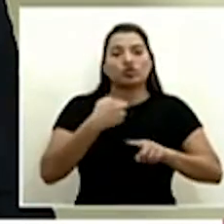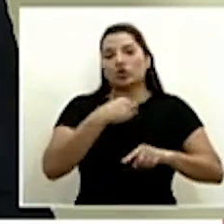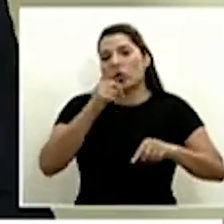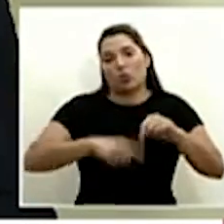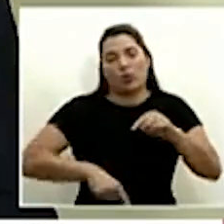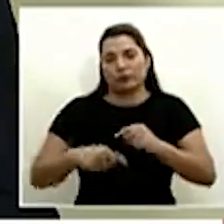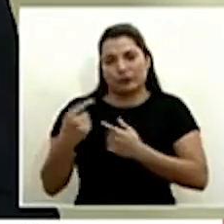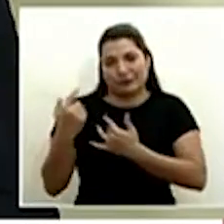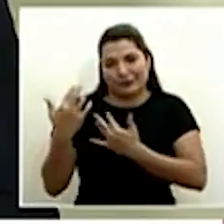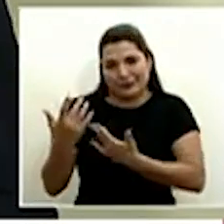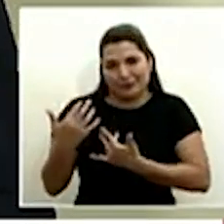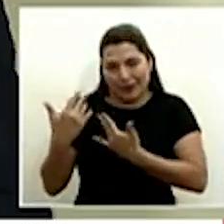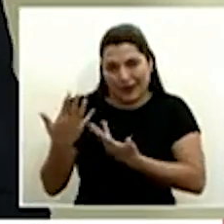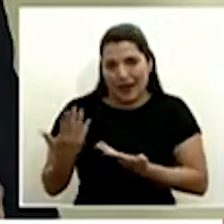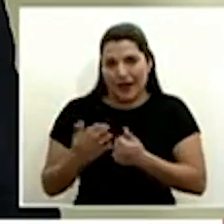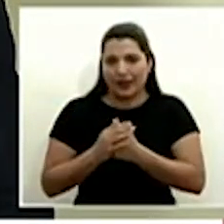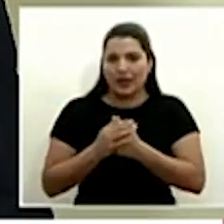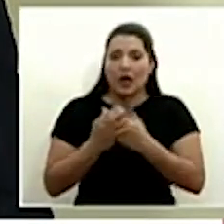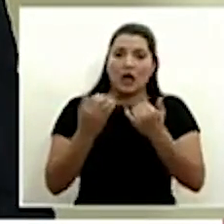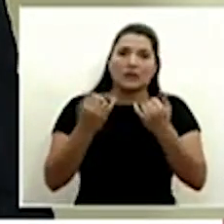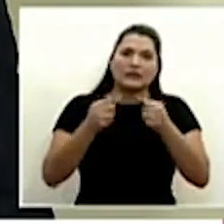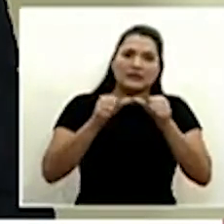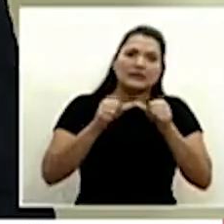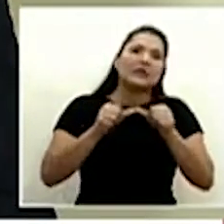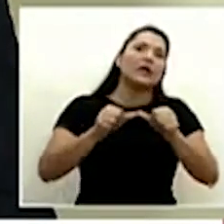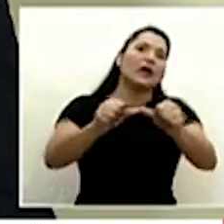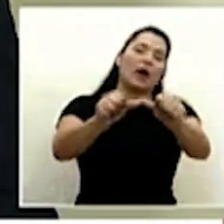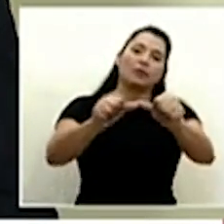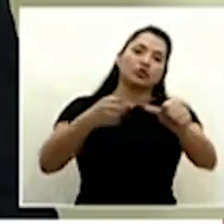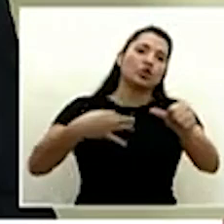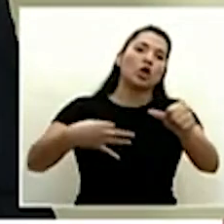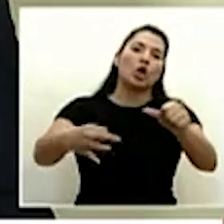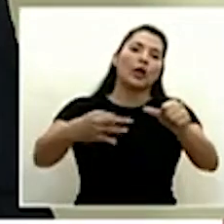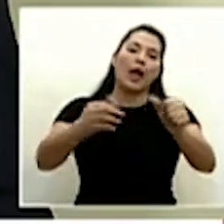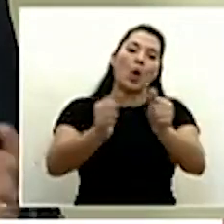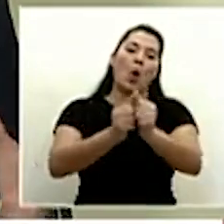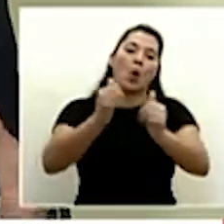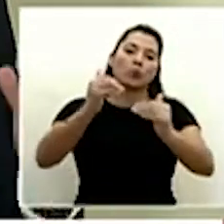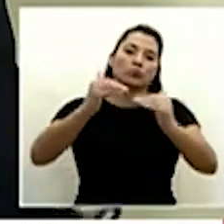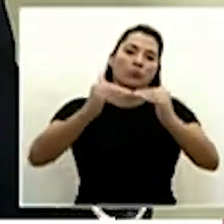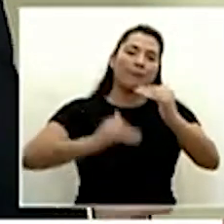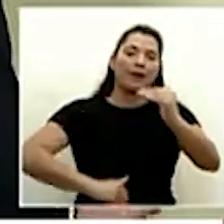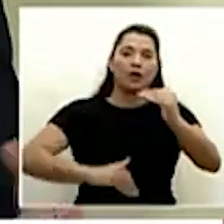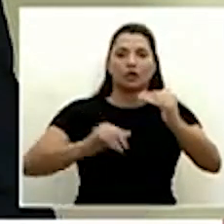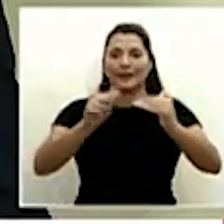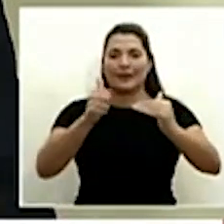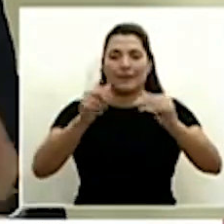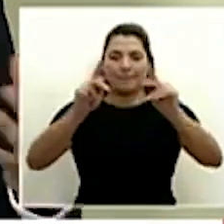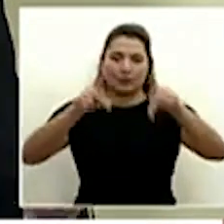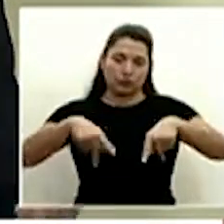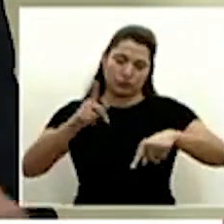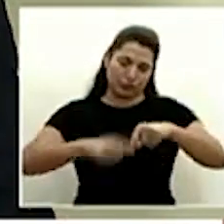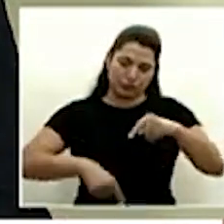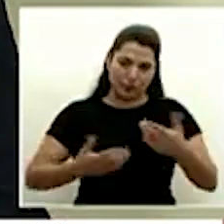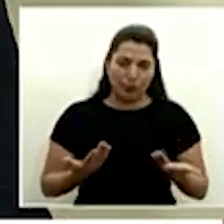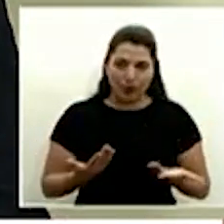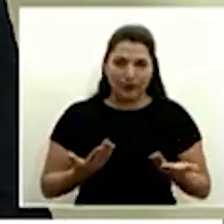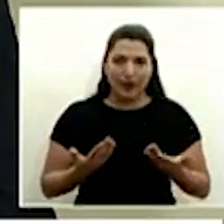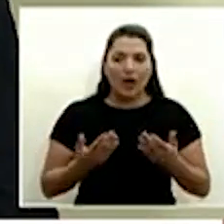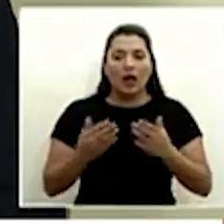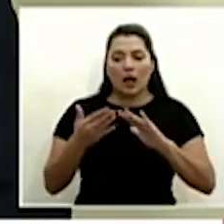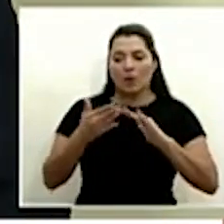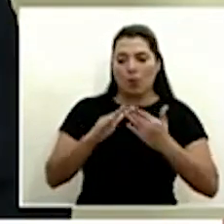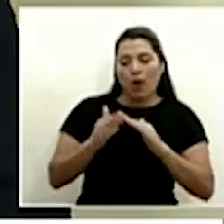decía anteriormente durante el resto de la pandemia con menos de 10 casos todos los días o sea es algo que la población es susceptible va a haber también